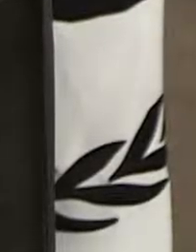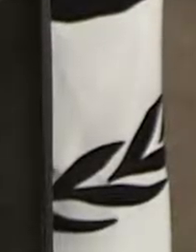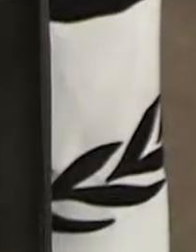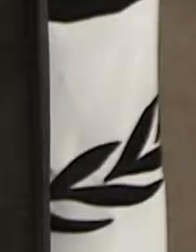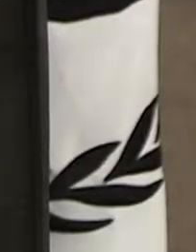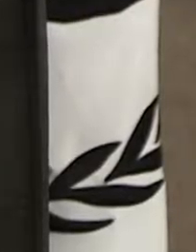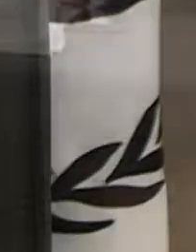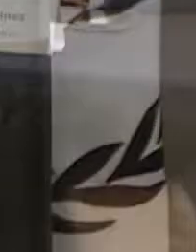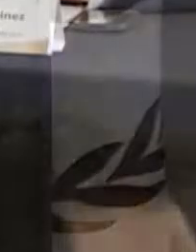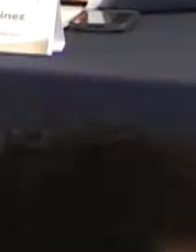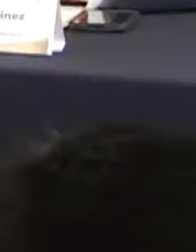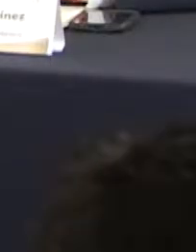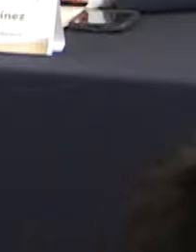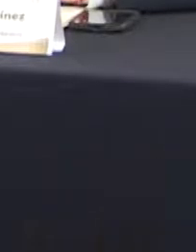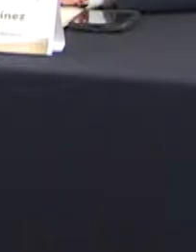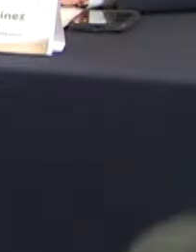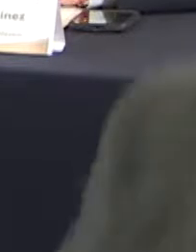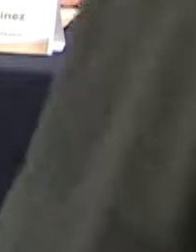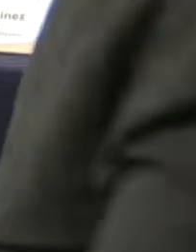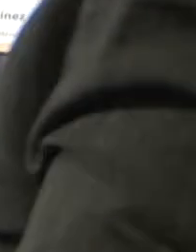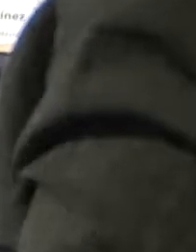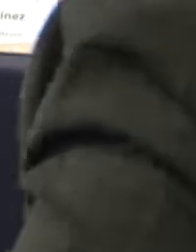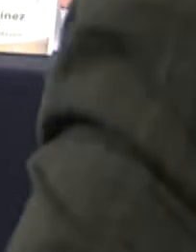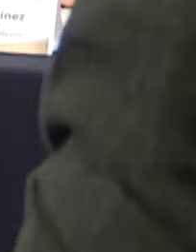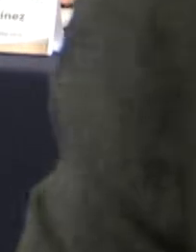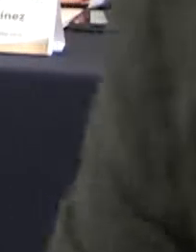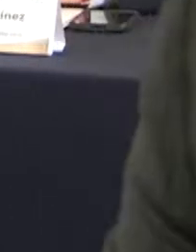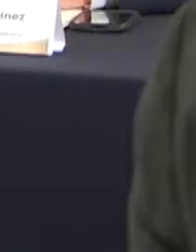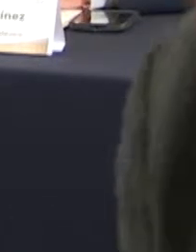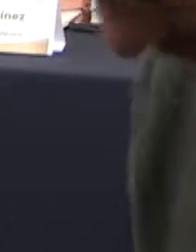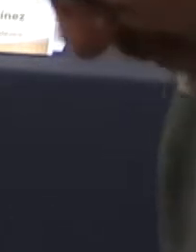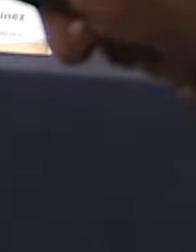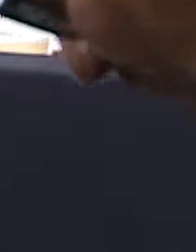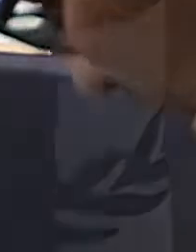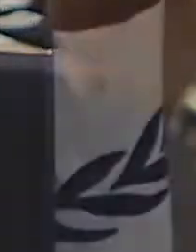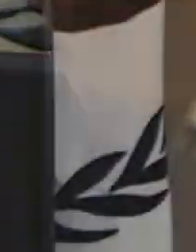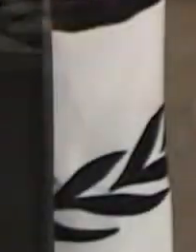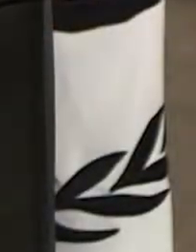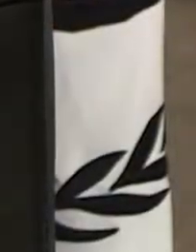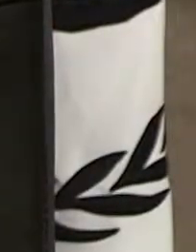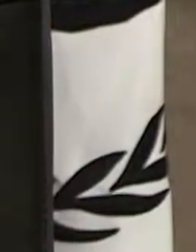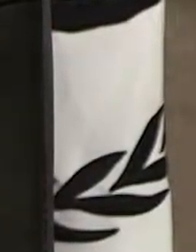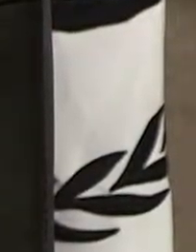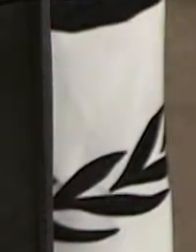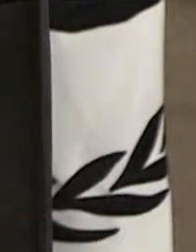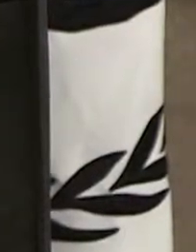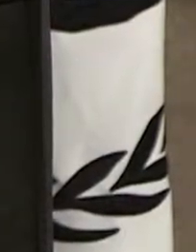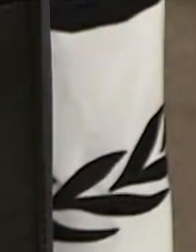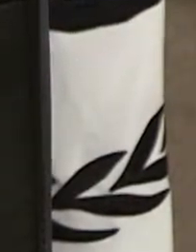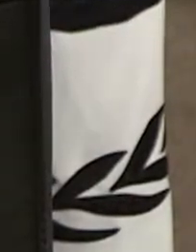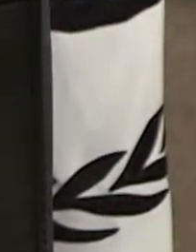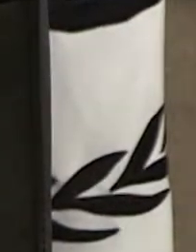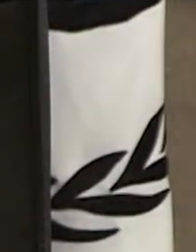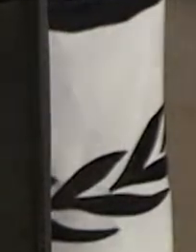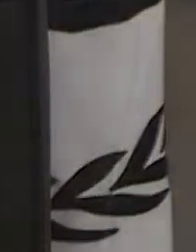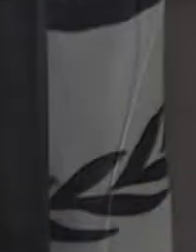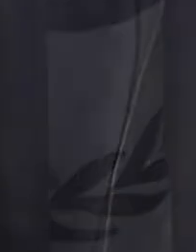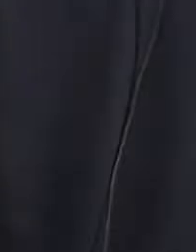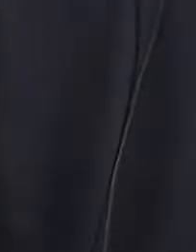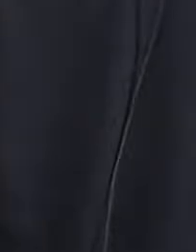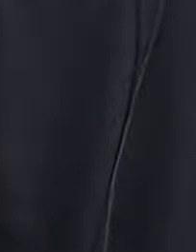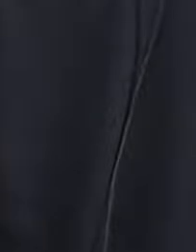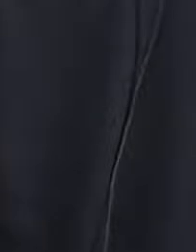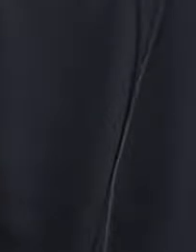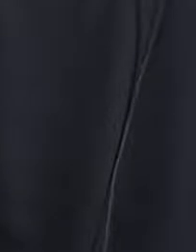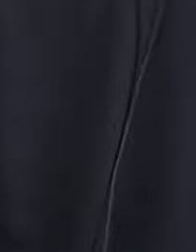oportunidad para estar aquí en el Senado. Evidentemente, dar la bienvenida a nuestros compañeros de las instituciones con las que estamos organizando pues